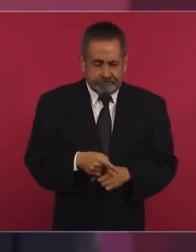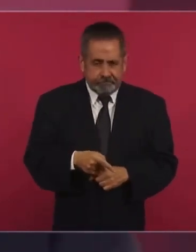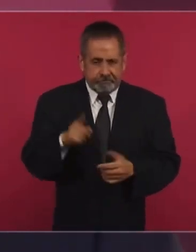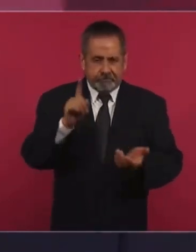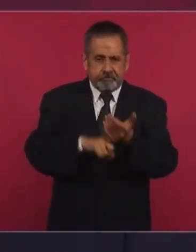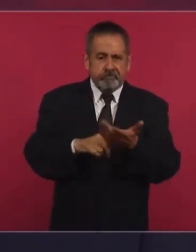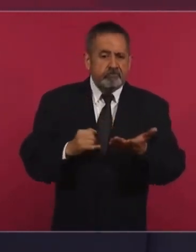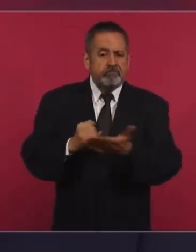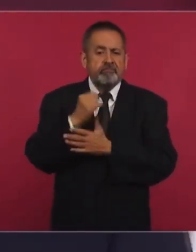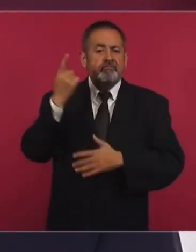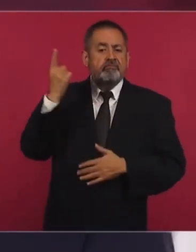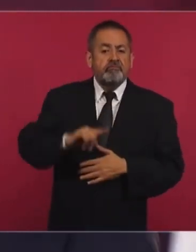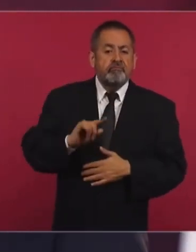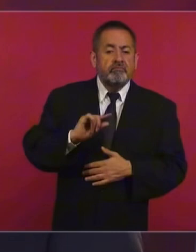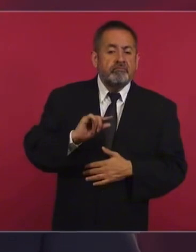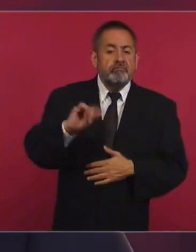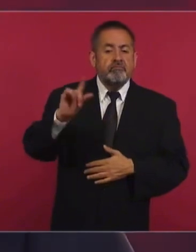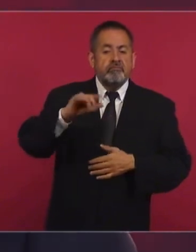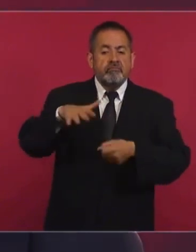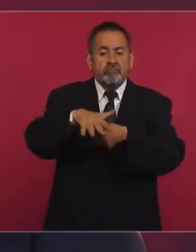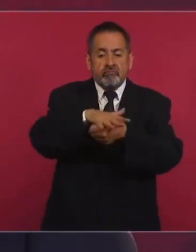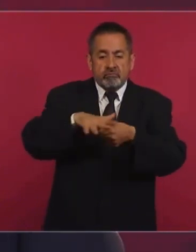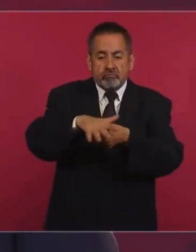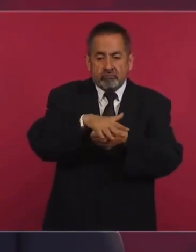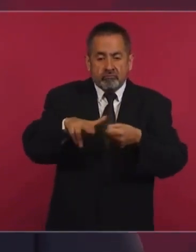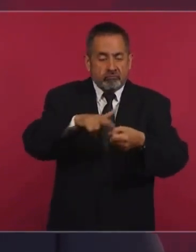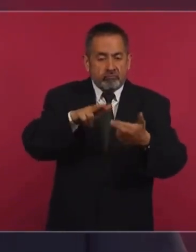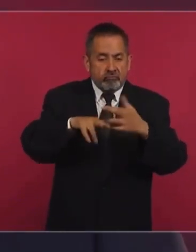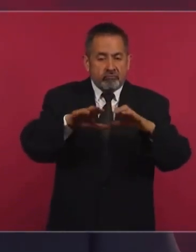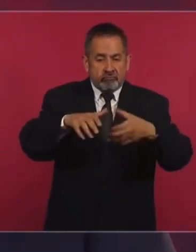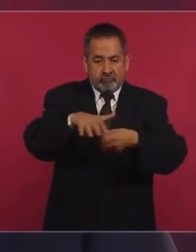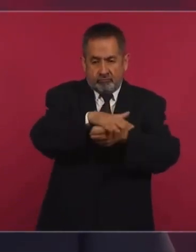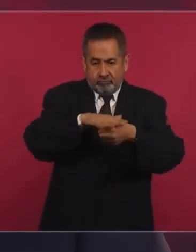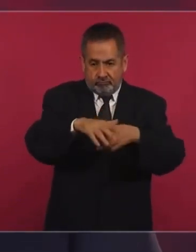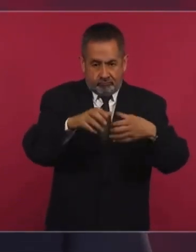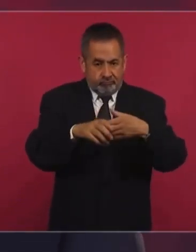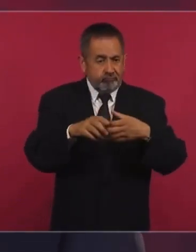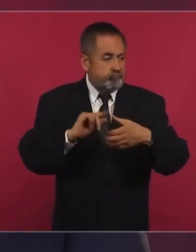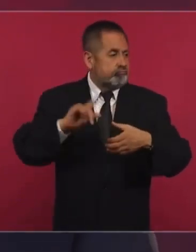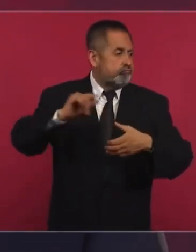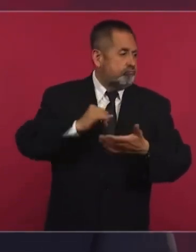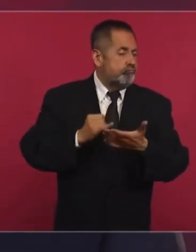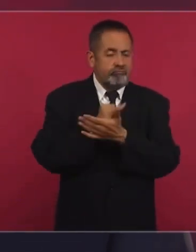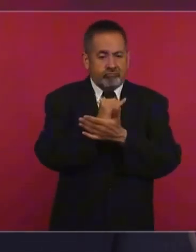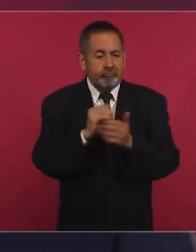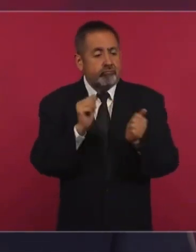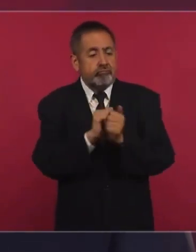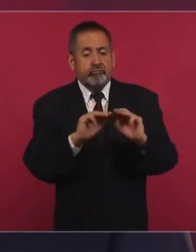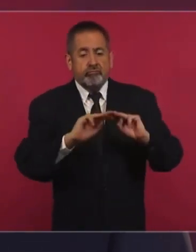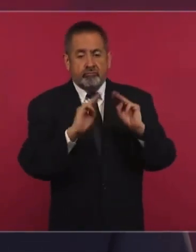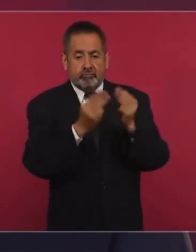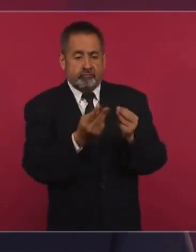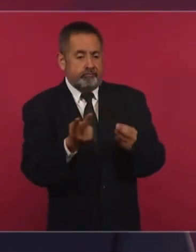decisiones de autoridades locales y con la delincuencia,